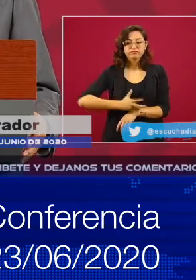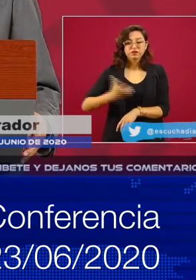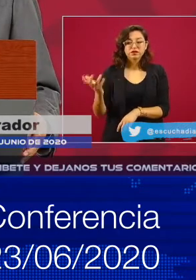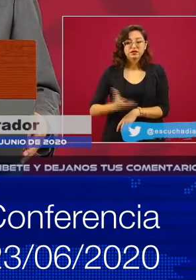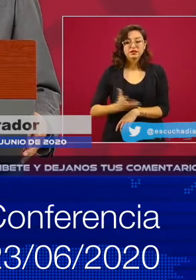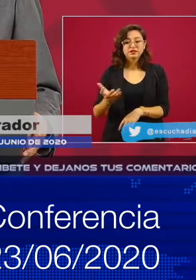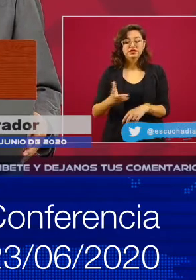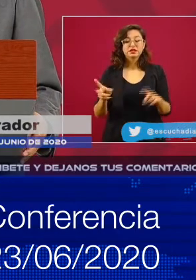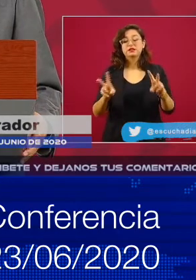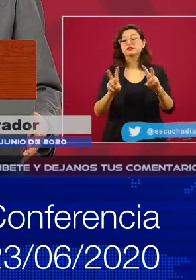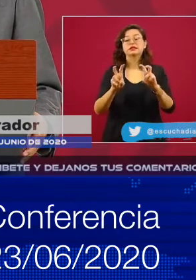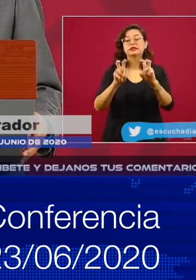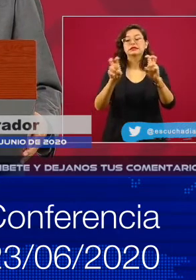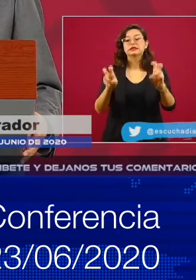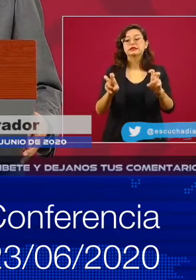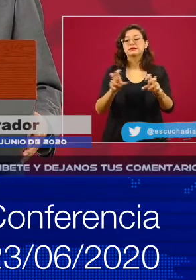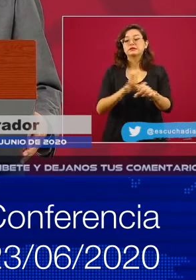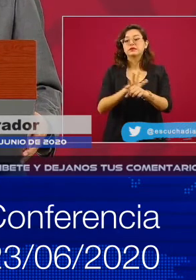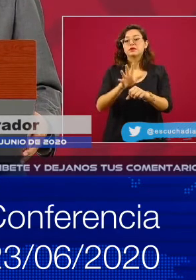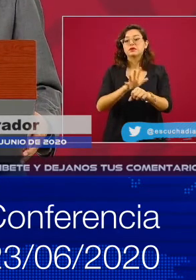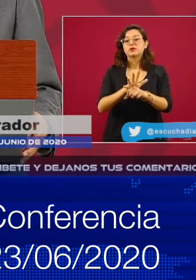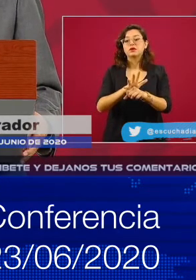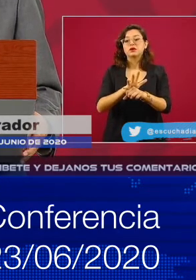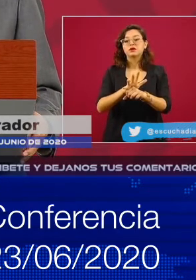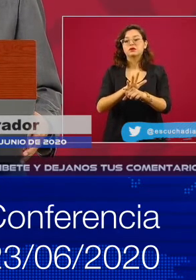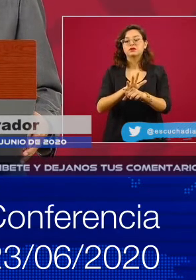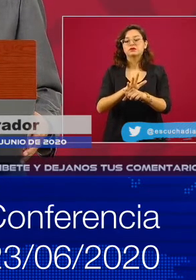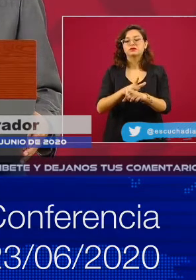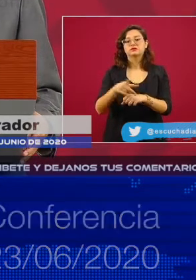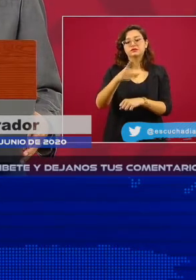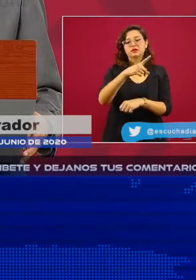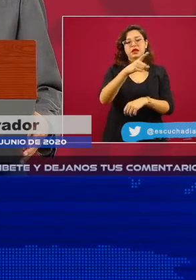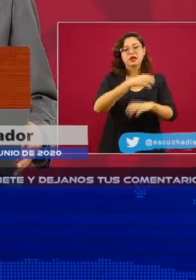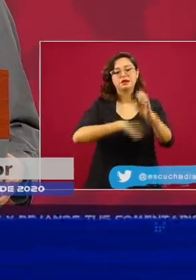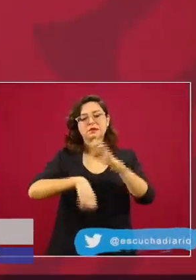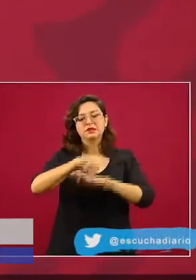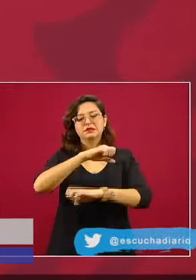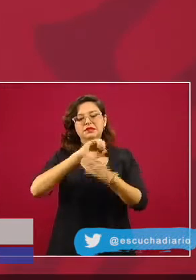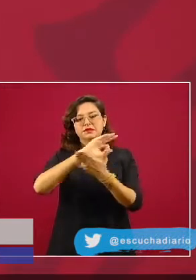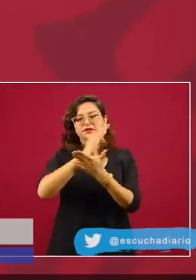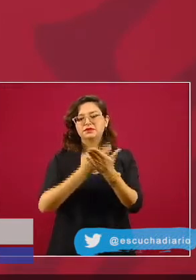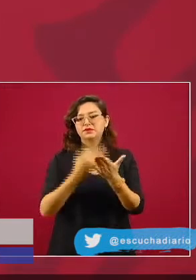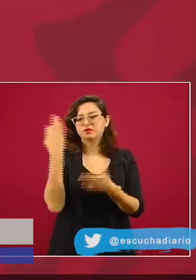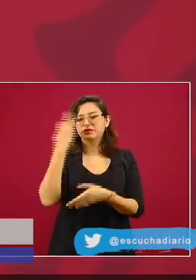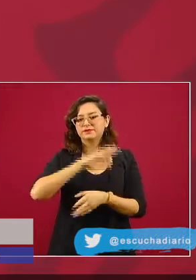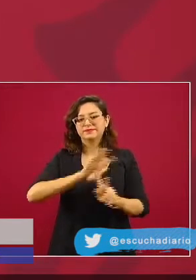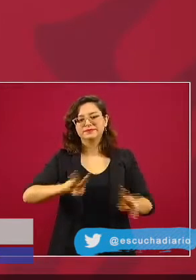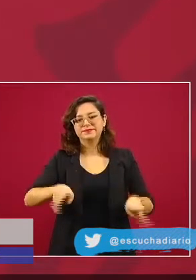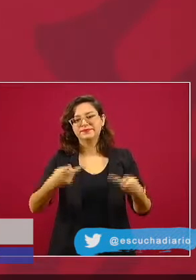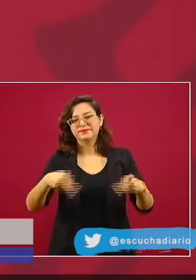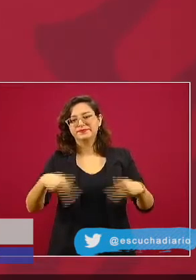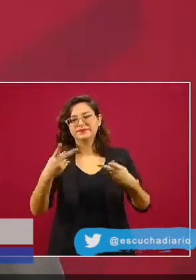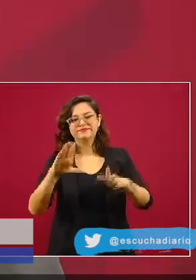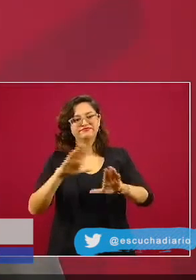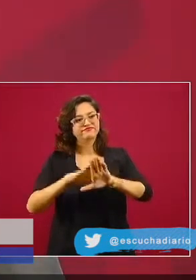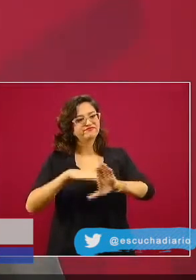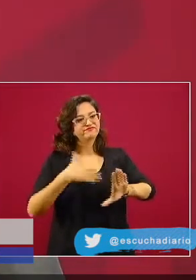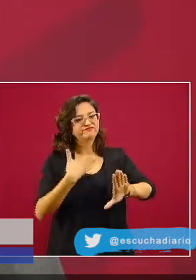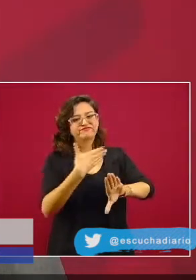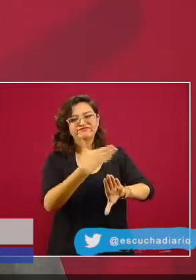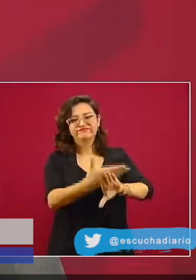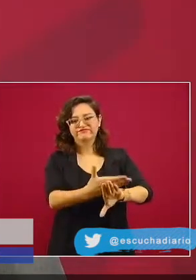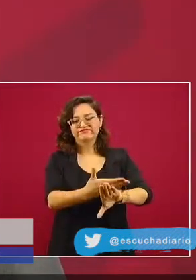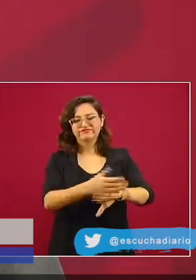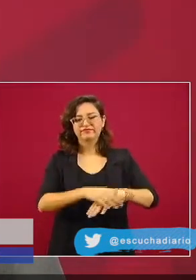de los llamados factureros el día de hoy el presidente informa sobre los